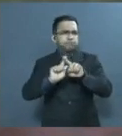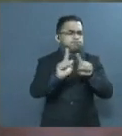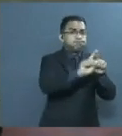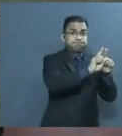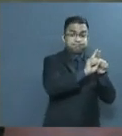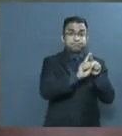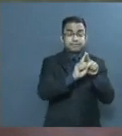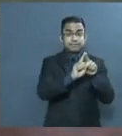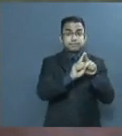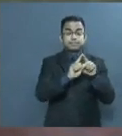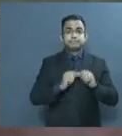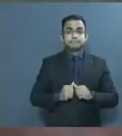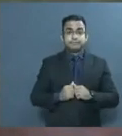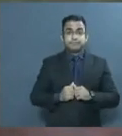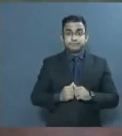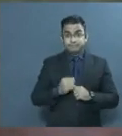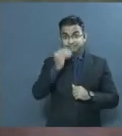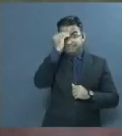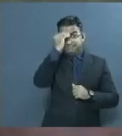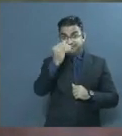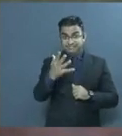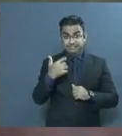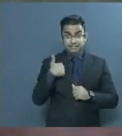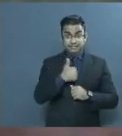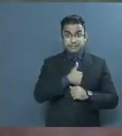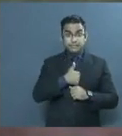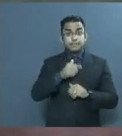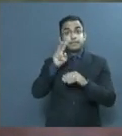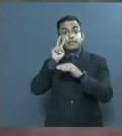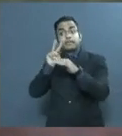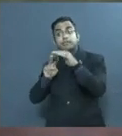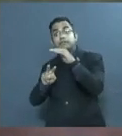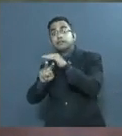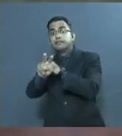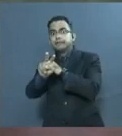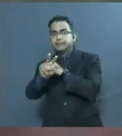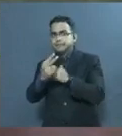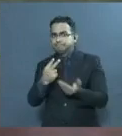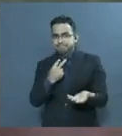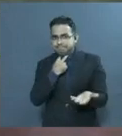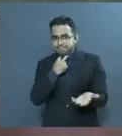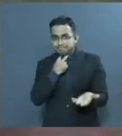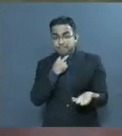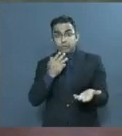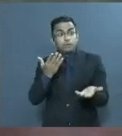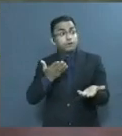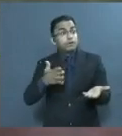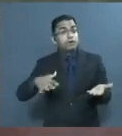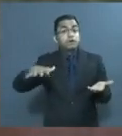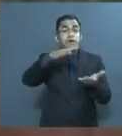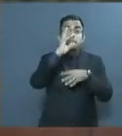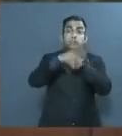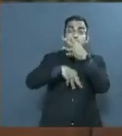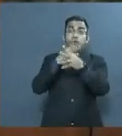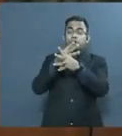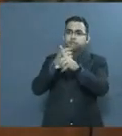Ninguno de nosotros podía anticipar lo que poco después enfrentaría el planeta.